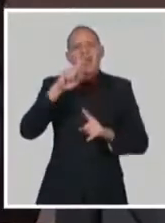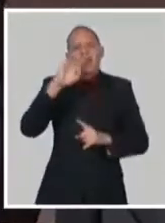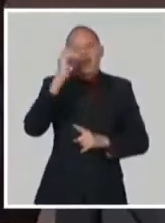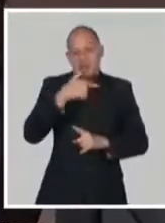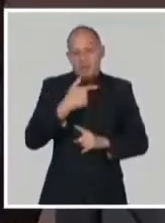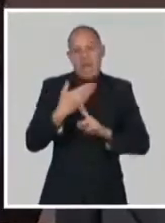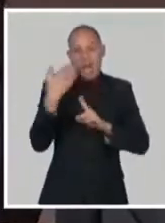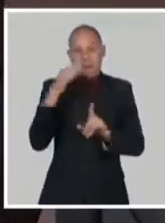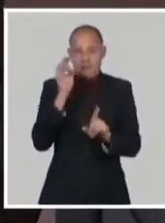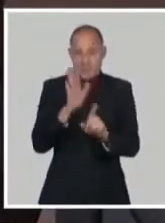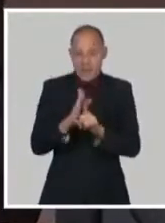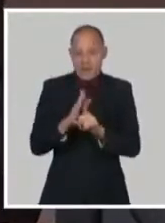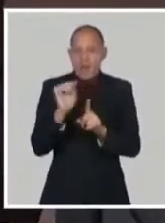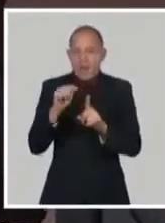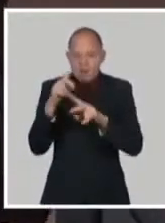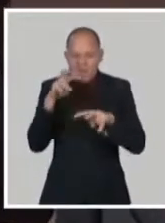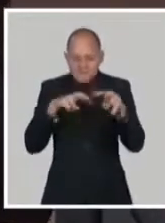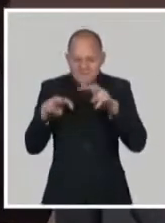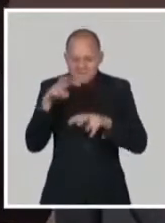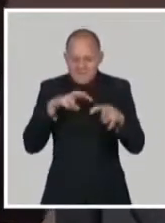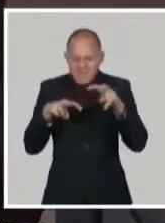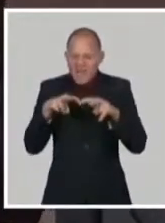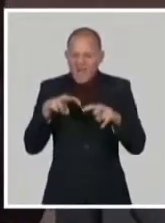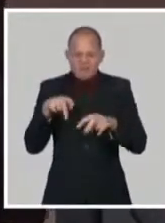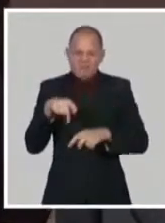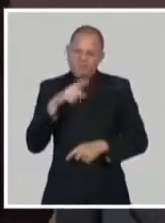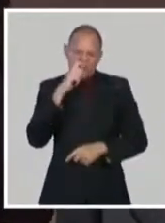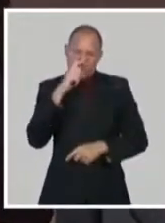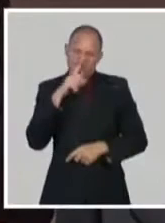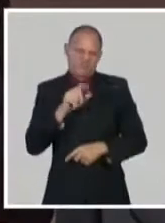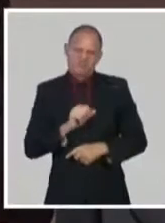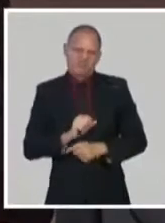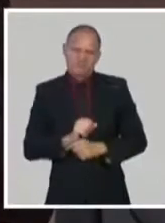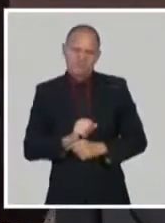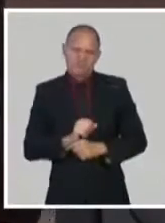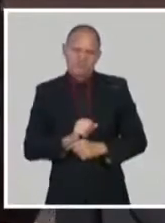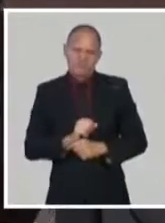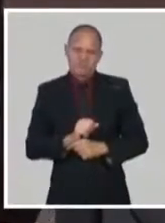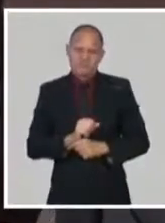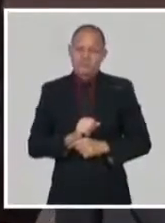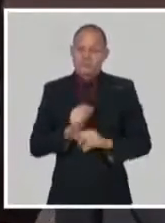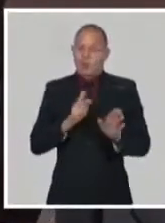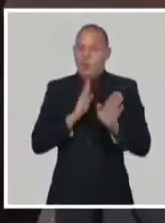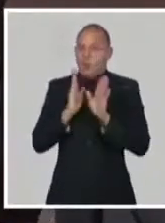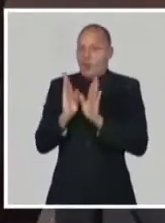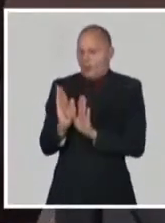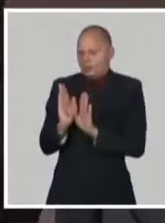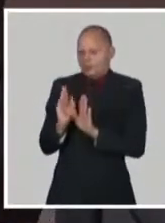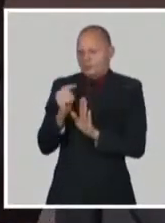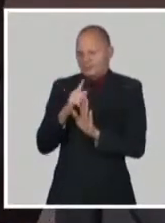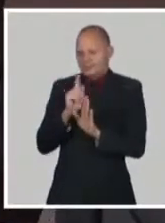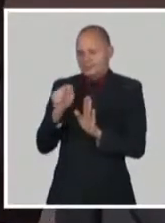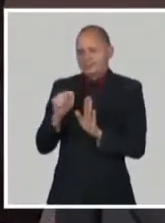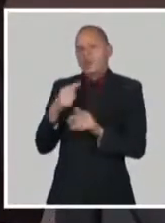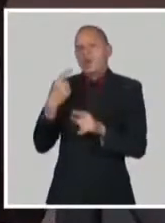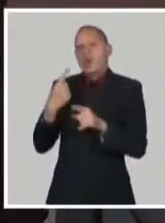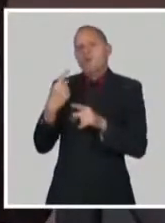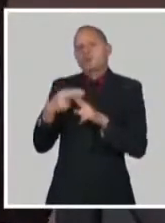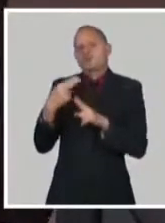los requeridos. Pero sí, en tanto la variante en levadura como la variante en células de mamíferos,